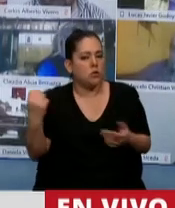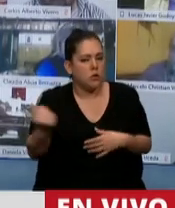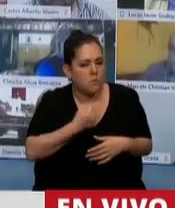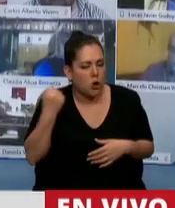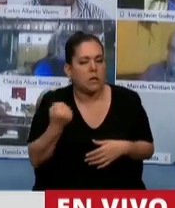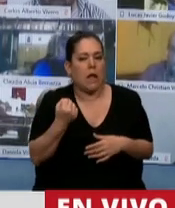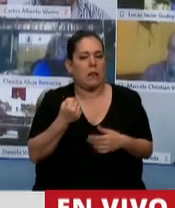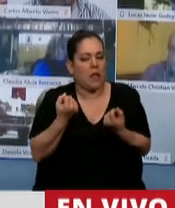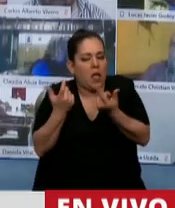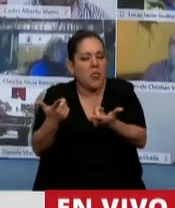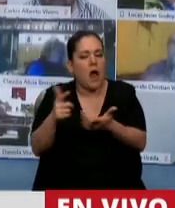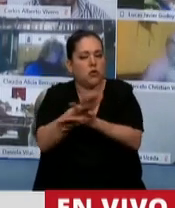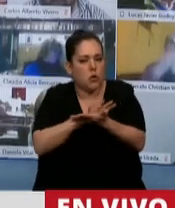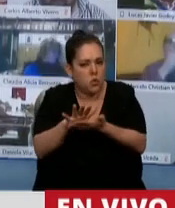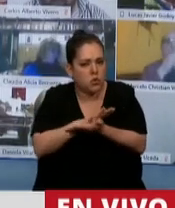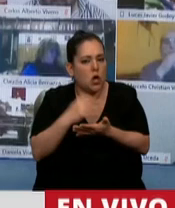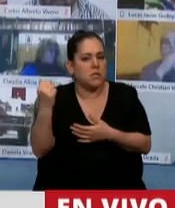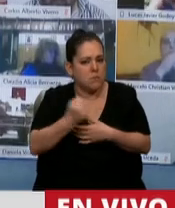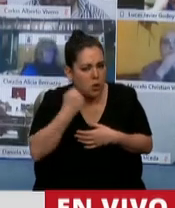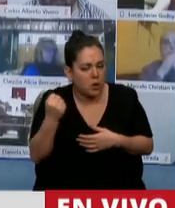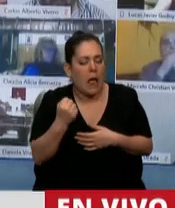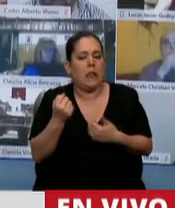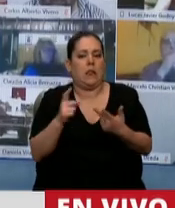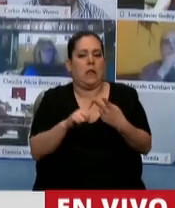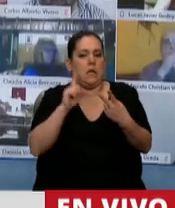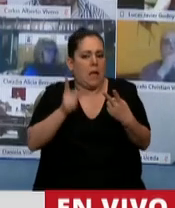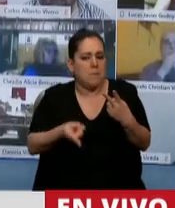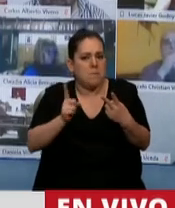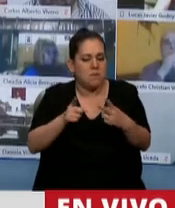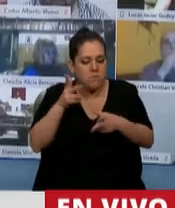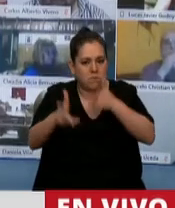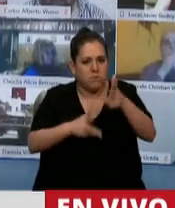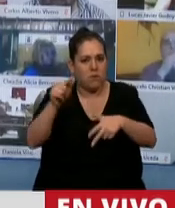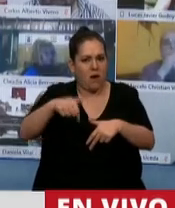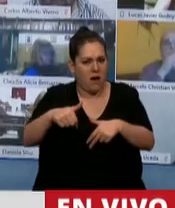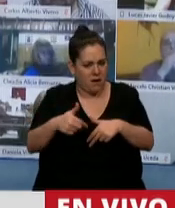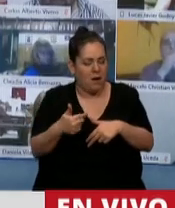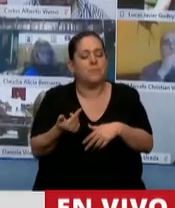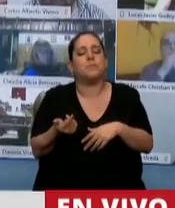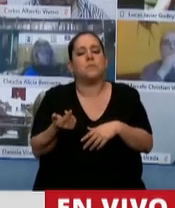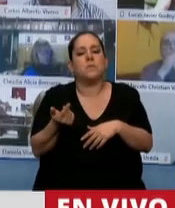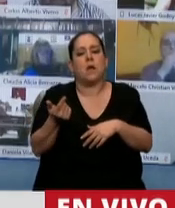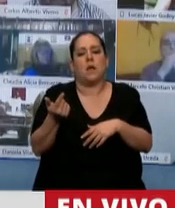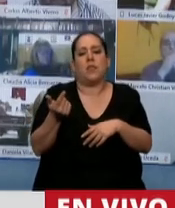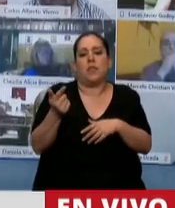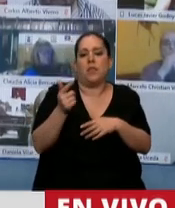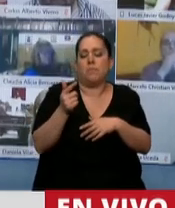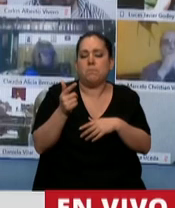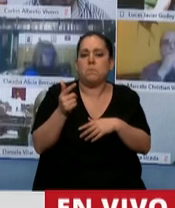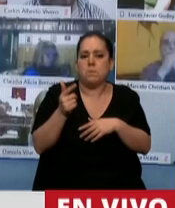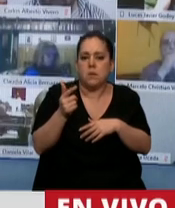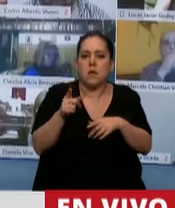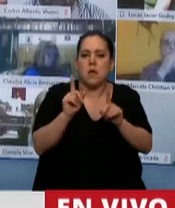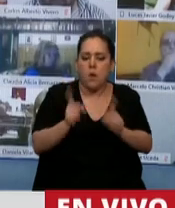con medidas especiales como aquí se están planteando. Y es un proyecto que, por un lado, busca sostener el sector.